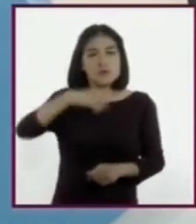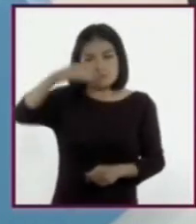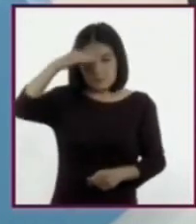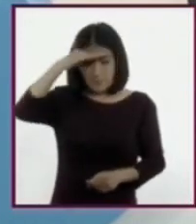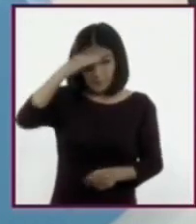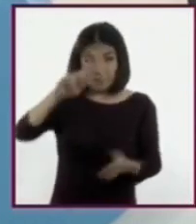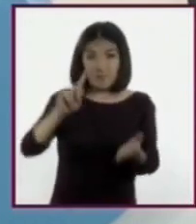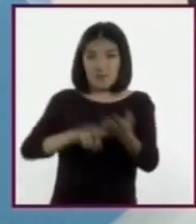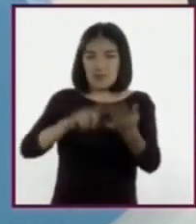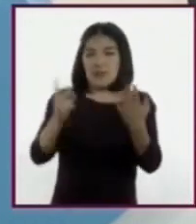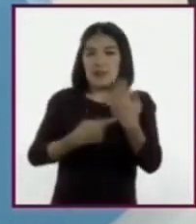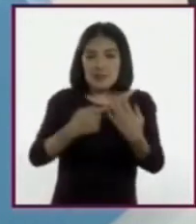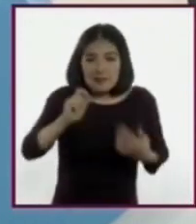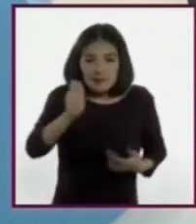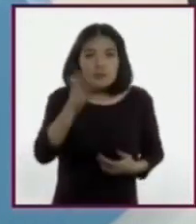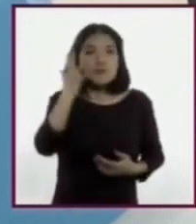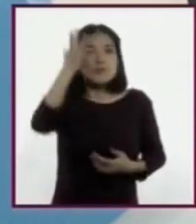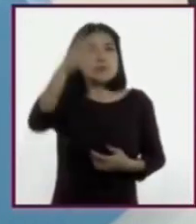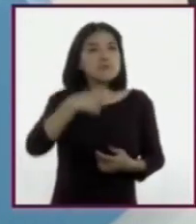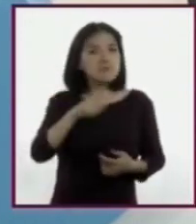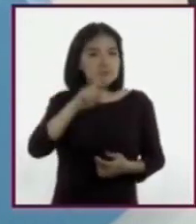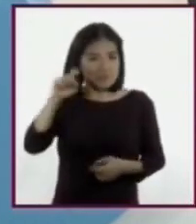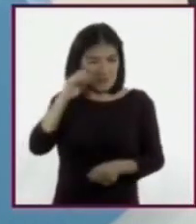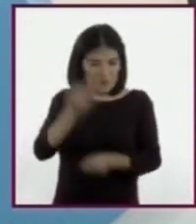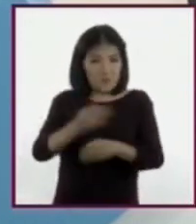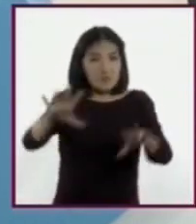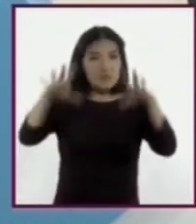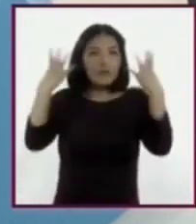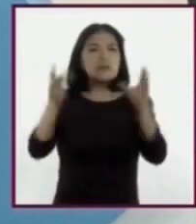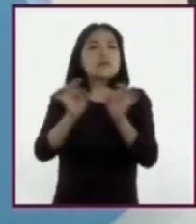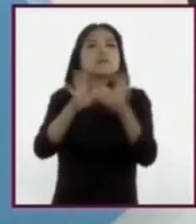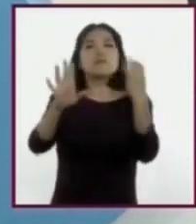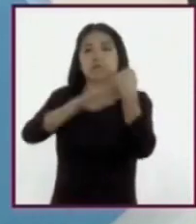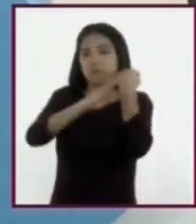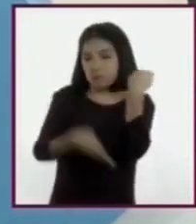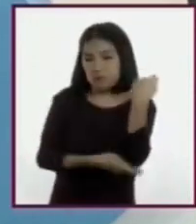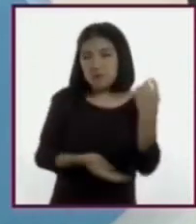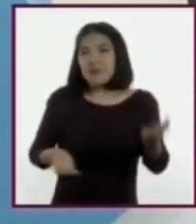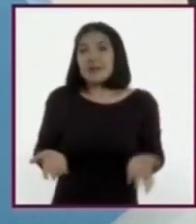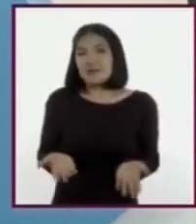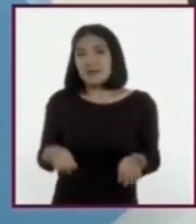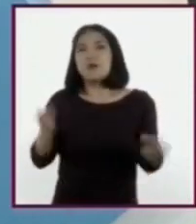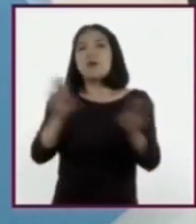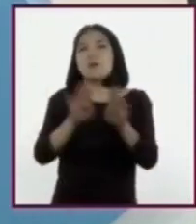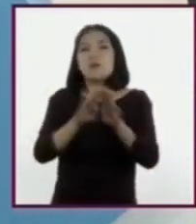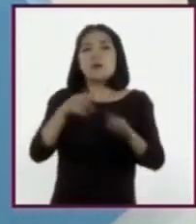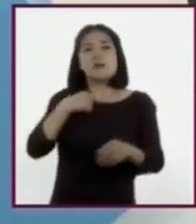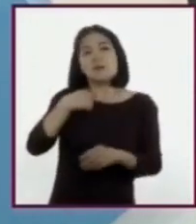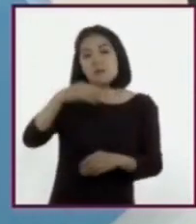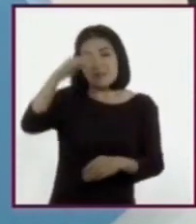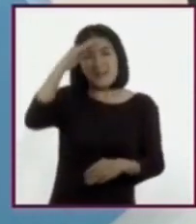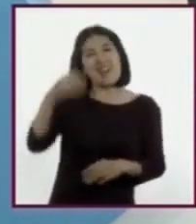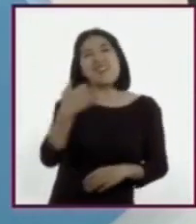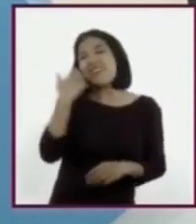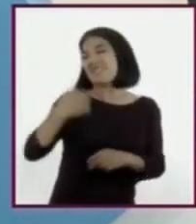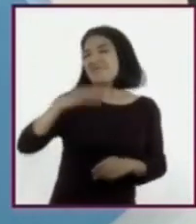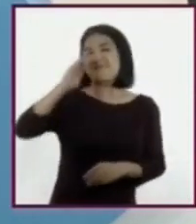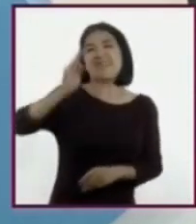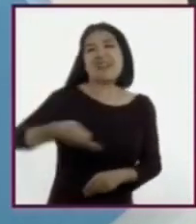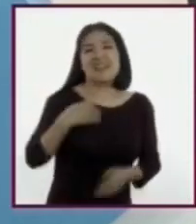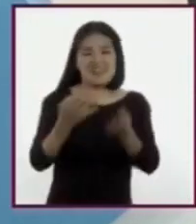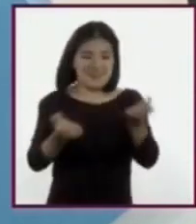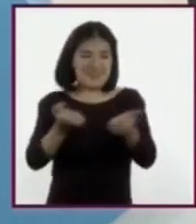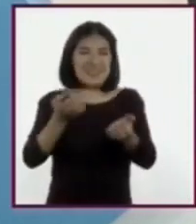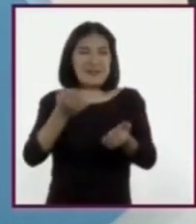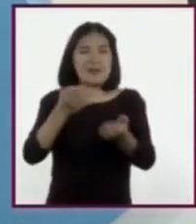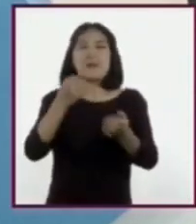implica, ¿no crees irse? ¿Podrías explicarnos cómo afecta el ejercicio temprano de la sexualidad, la vida presente